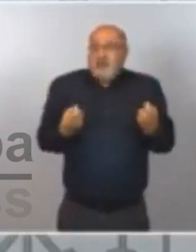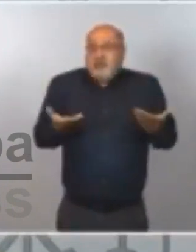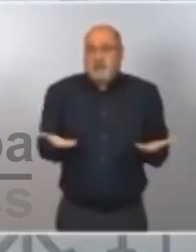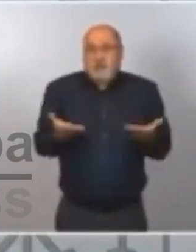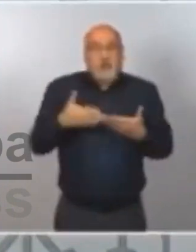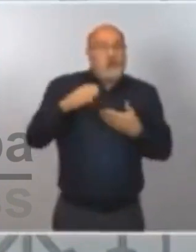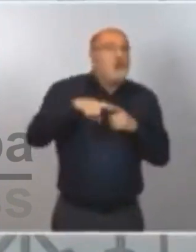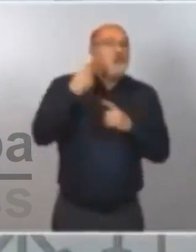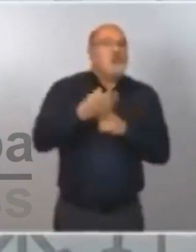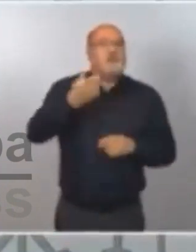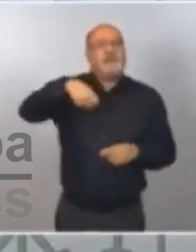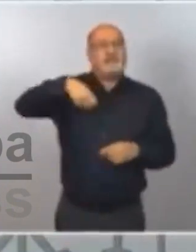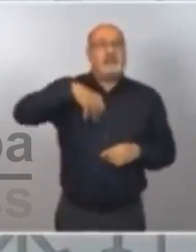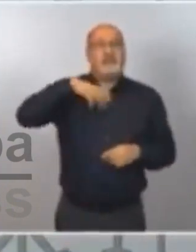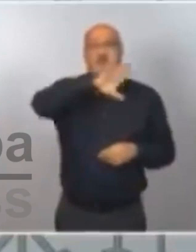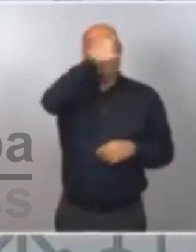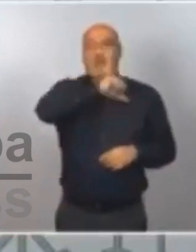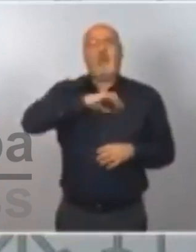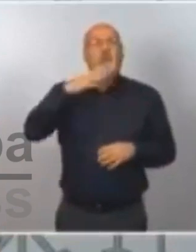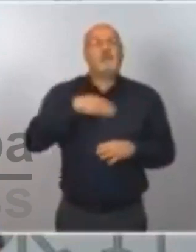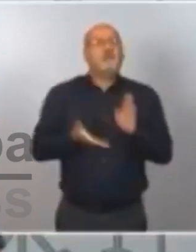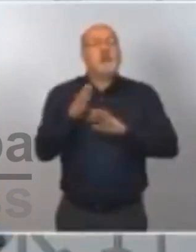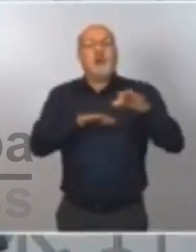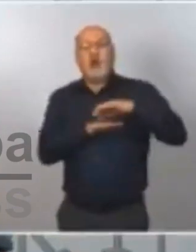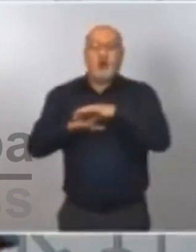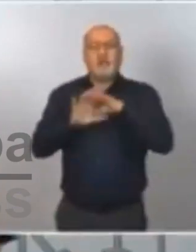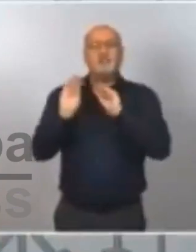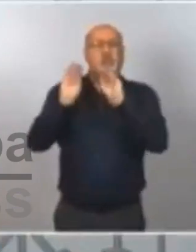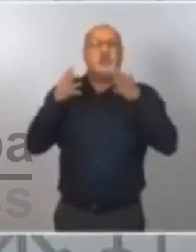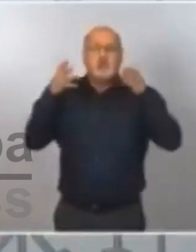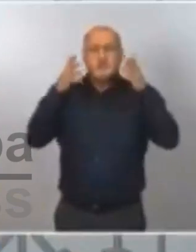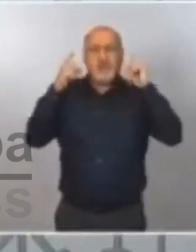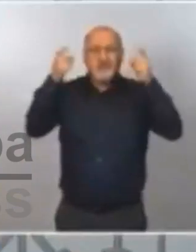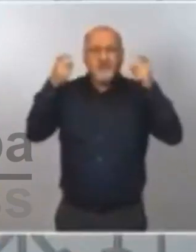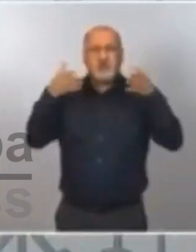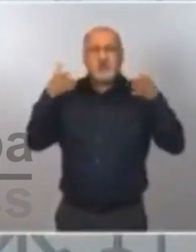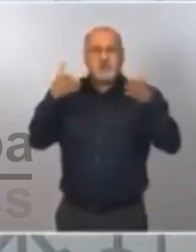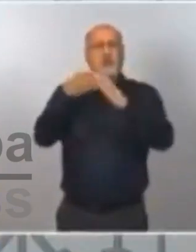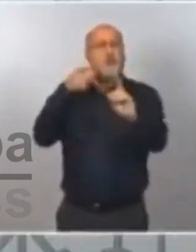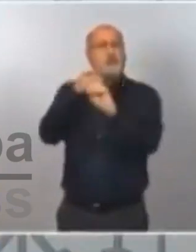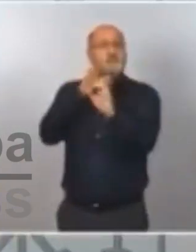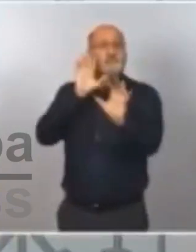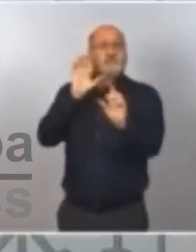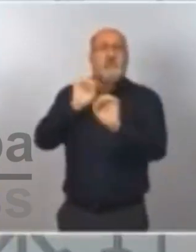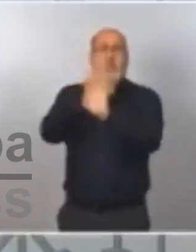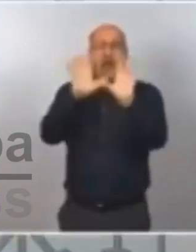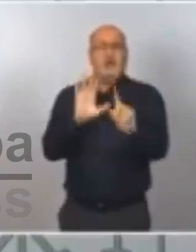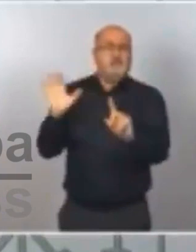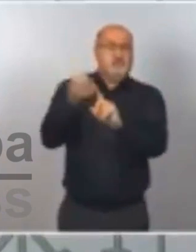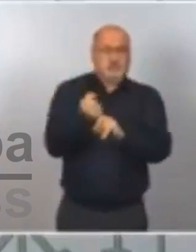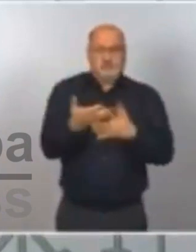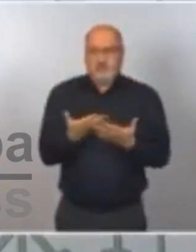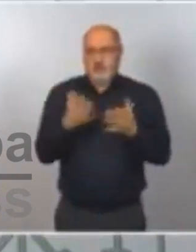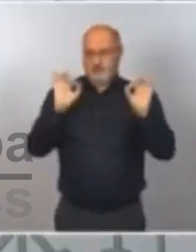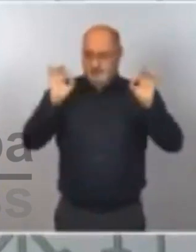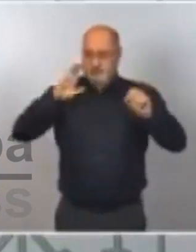presidentes autonómicos puedan orientar los esfuerzos en la dirección correcta y tengan certidumbre sobre elementos que, diariamente, son